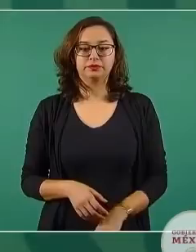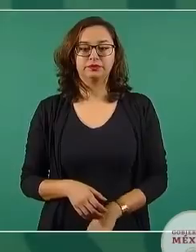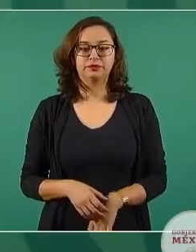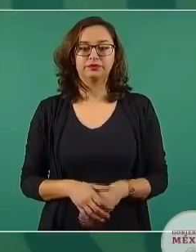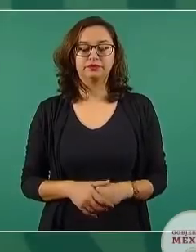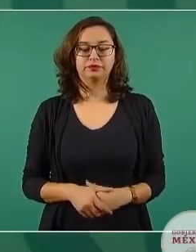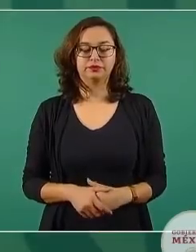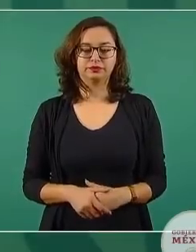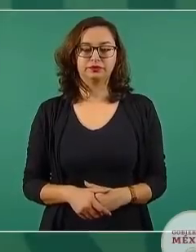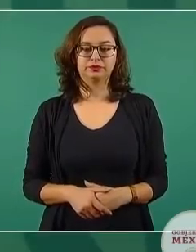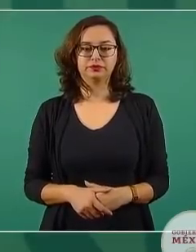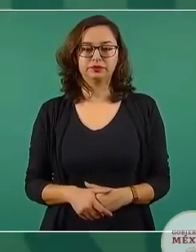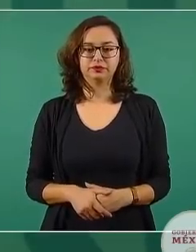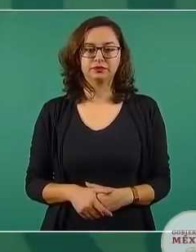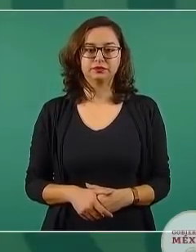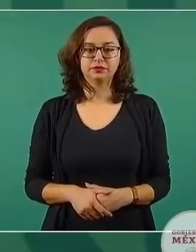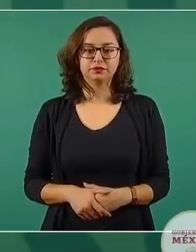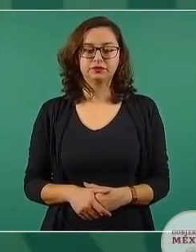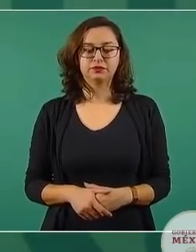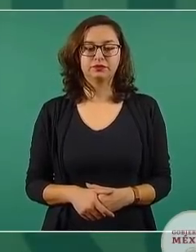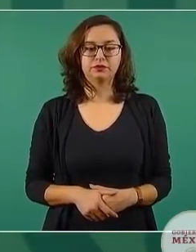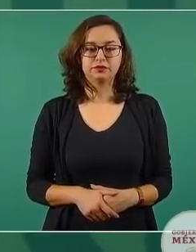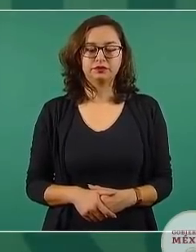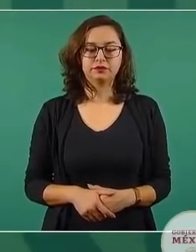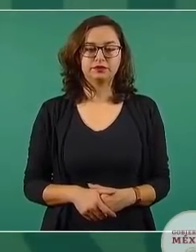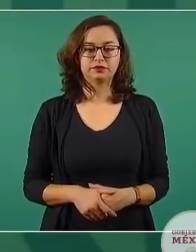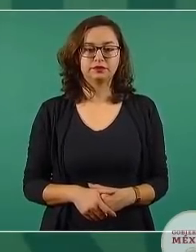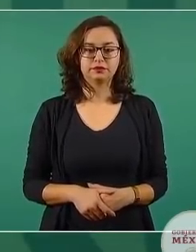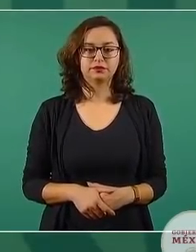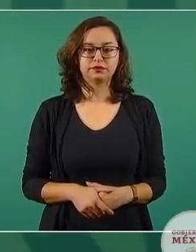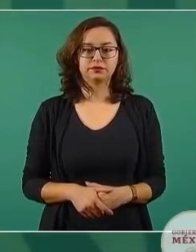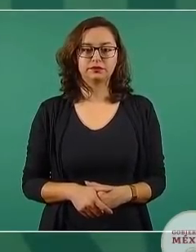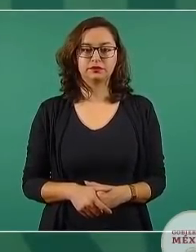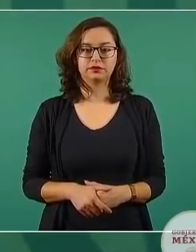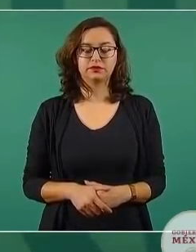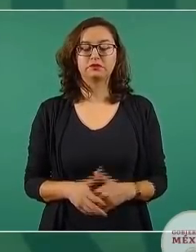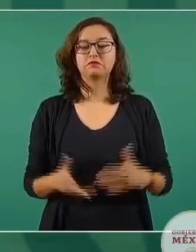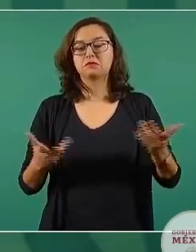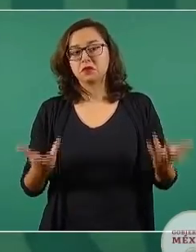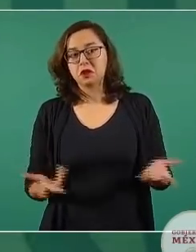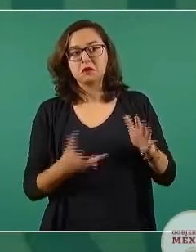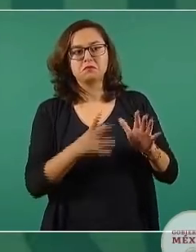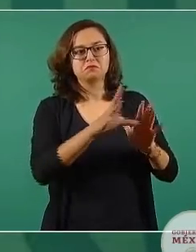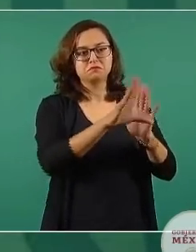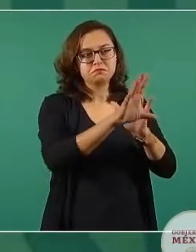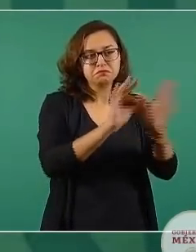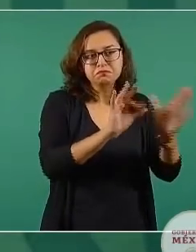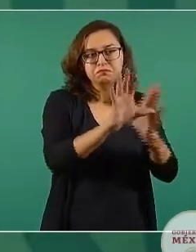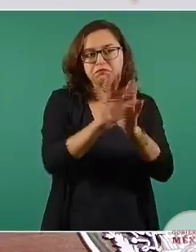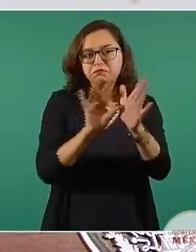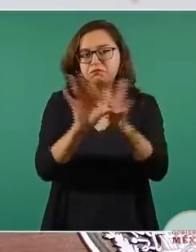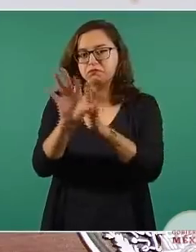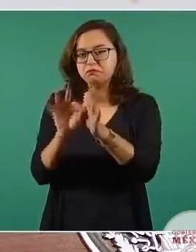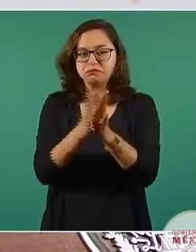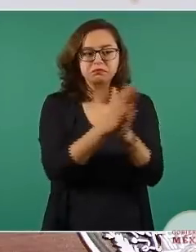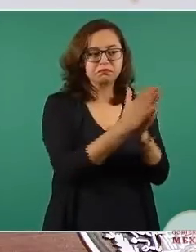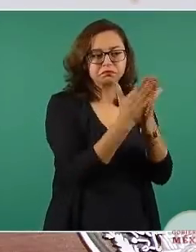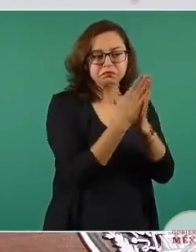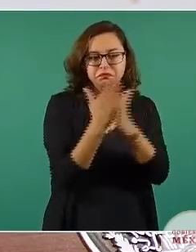Armarla no era tan complicado y producirla, aunque tenemos que agradecer a IEFSA,